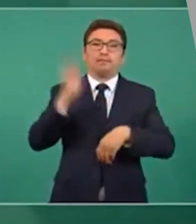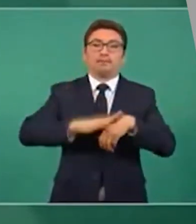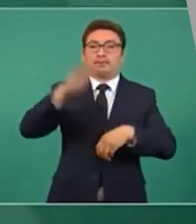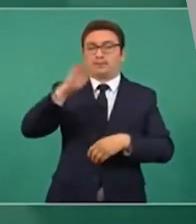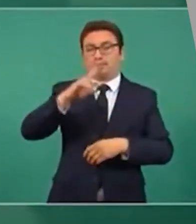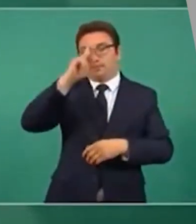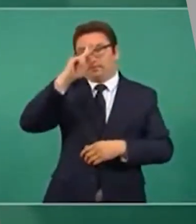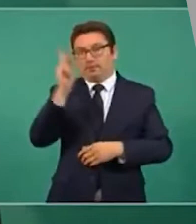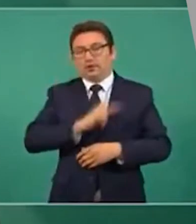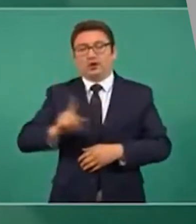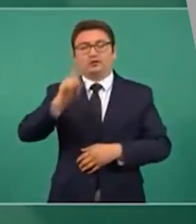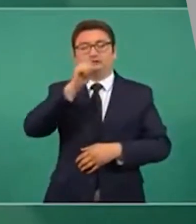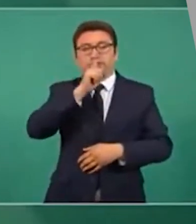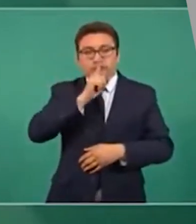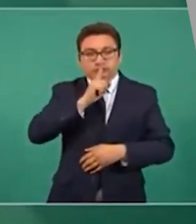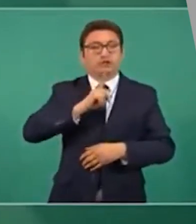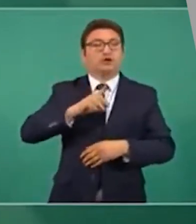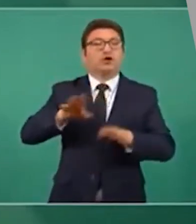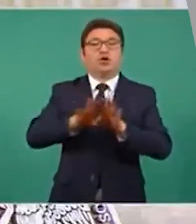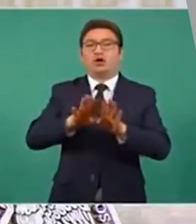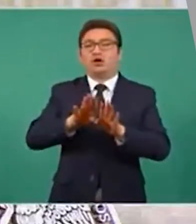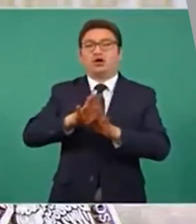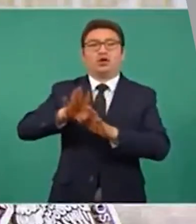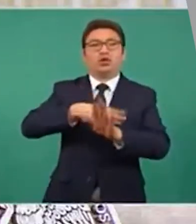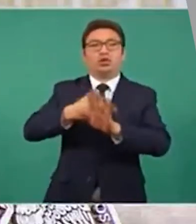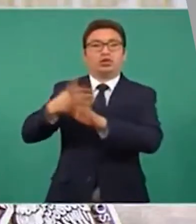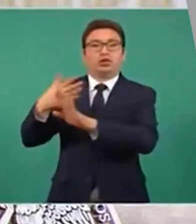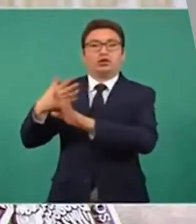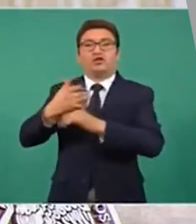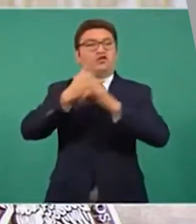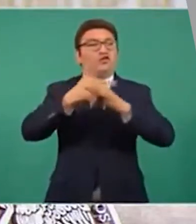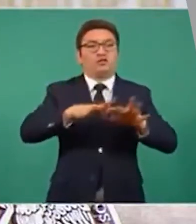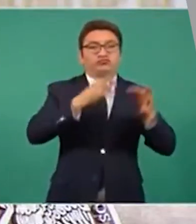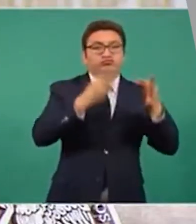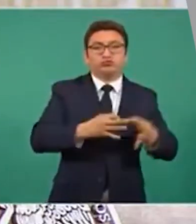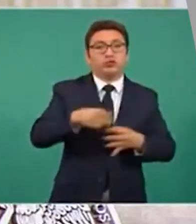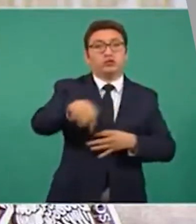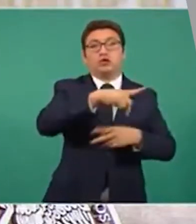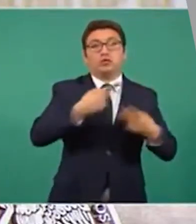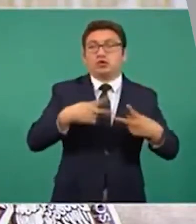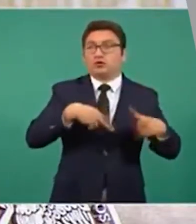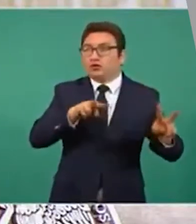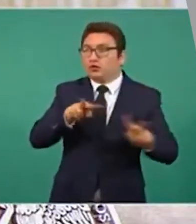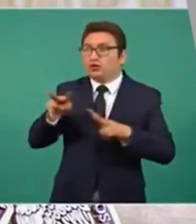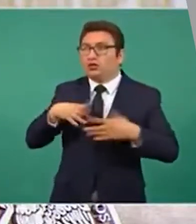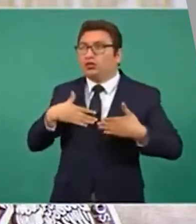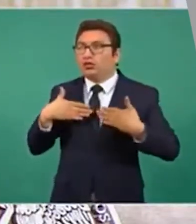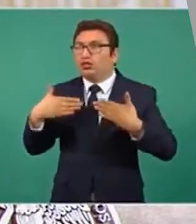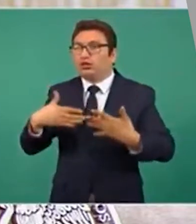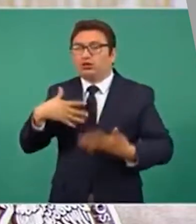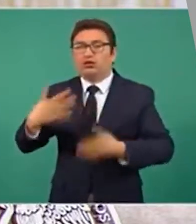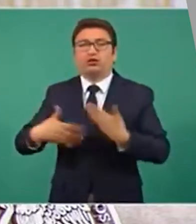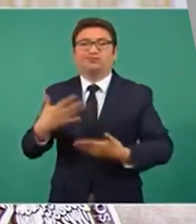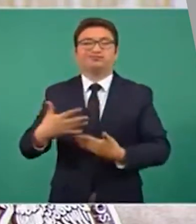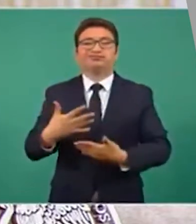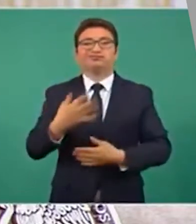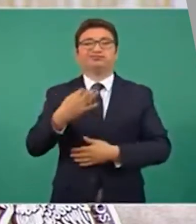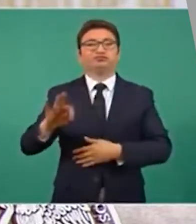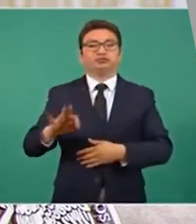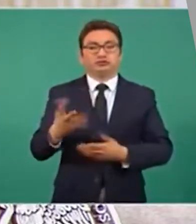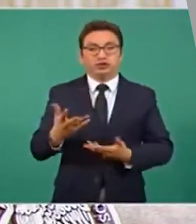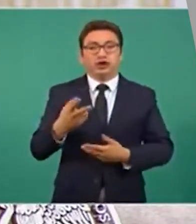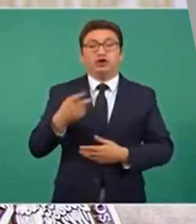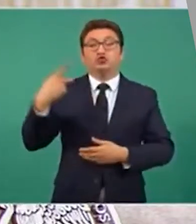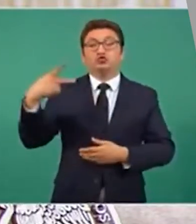desinforman a los ciudadanos y traicionan la confianza de sus audiencias, lastimando también su